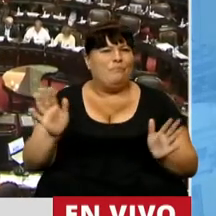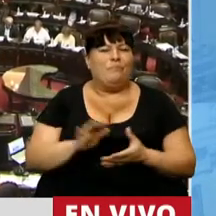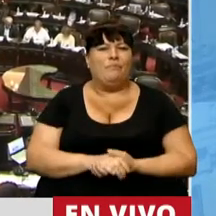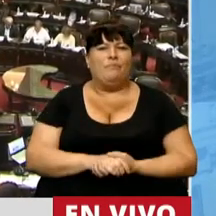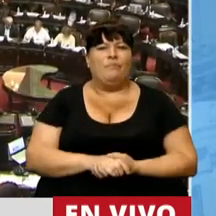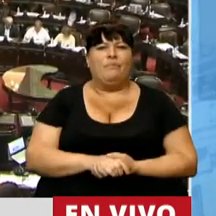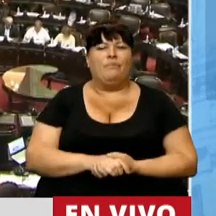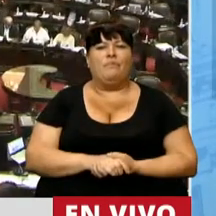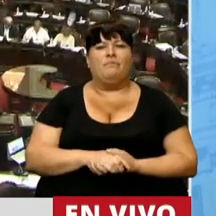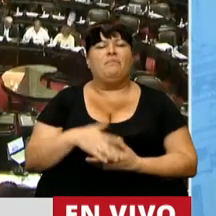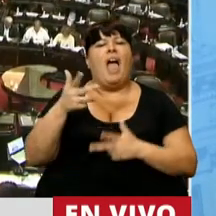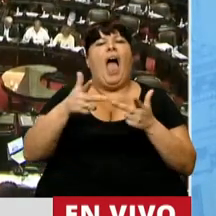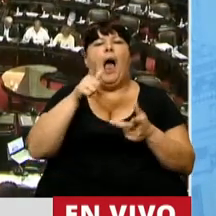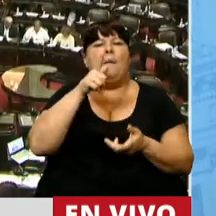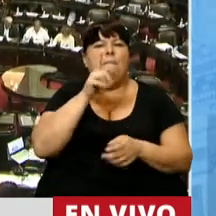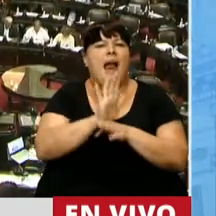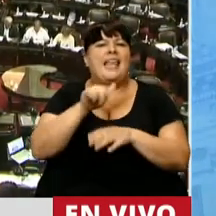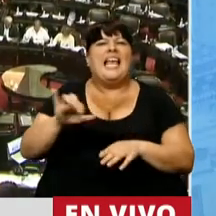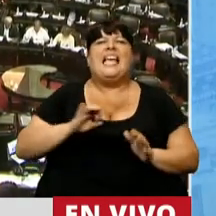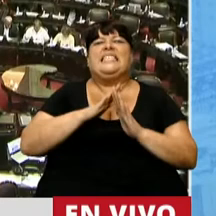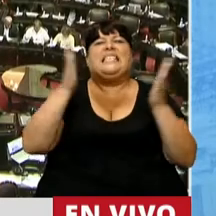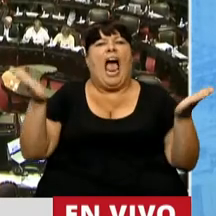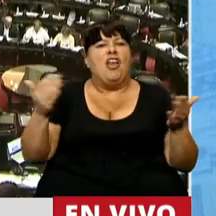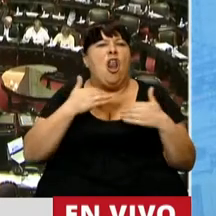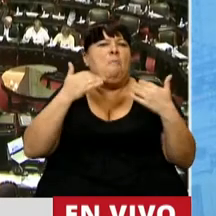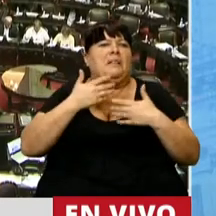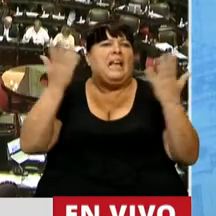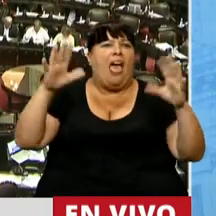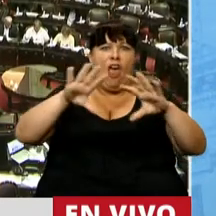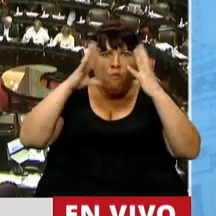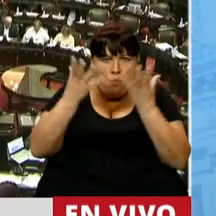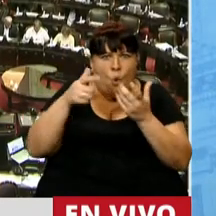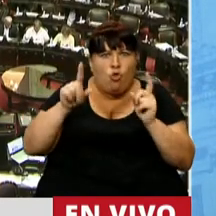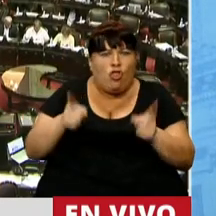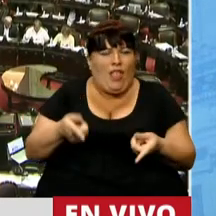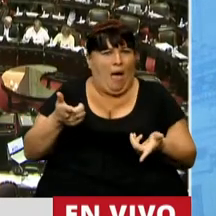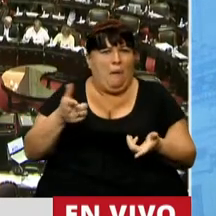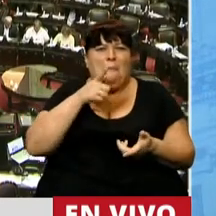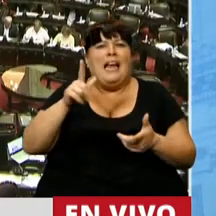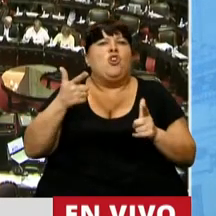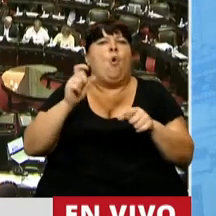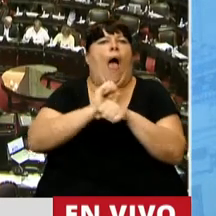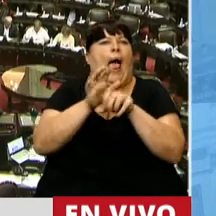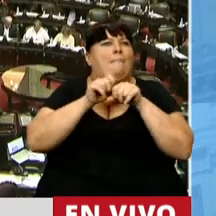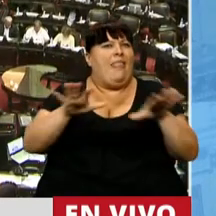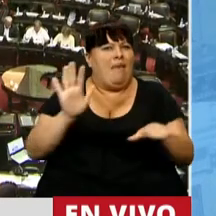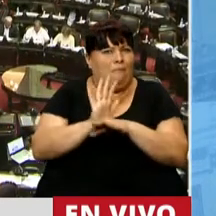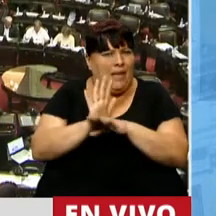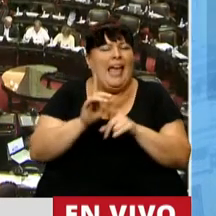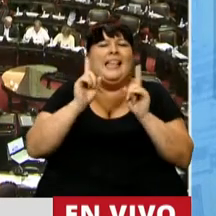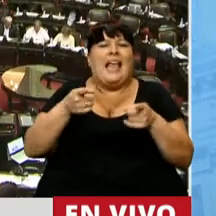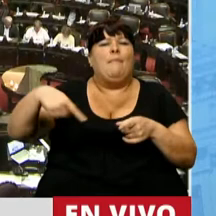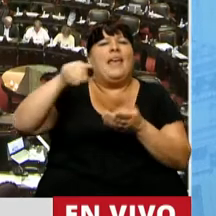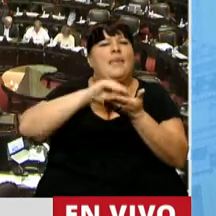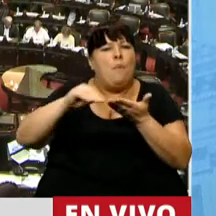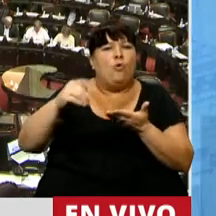la verdad que hablan como si este año no le hubiera ocurrido al mundo lo que está ocurriendo como si no estuviéramos en pandemia pero además muchos